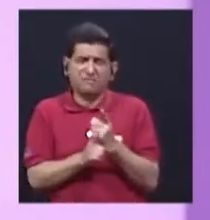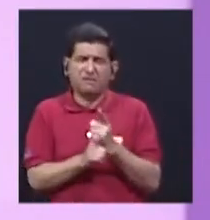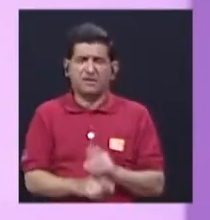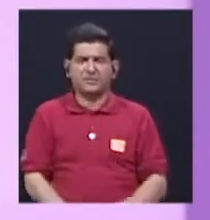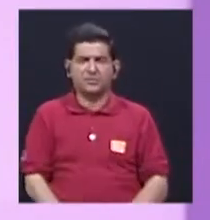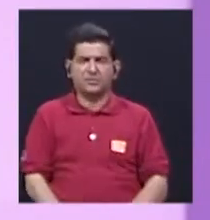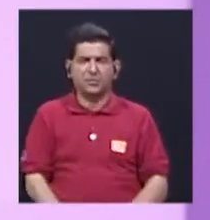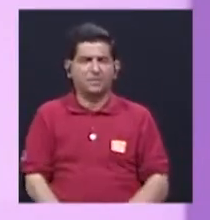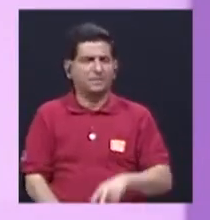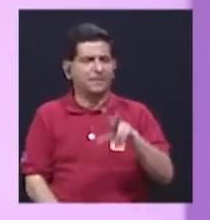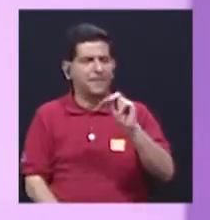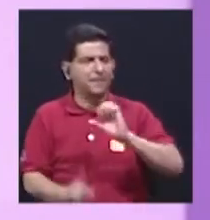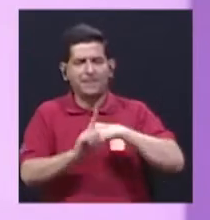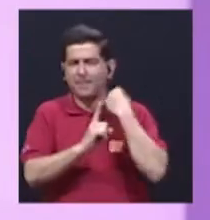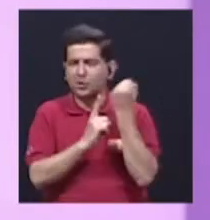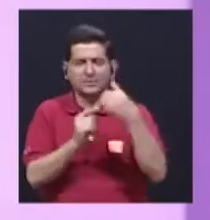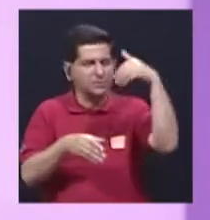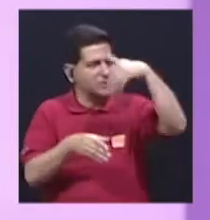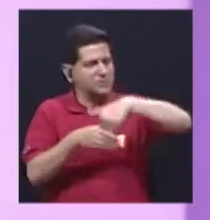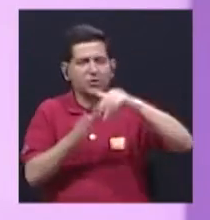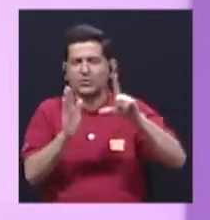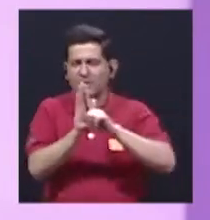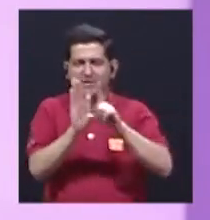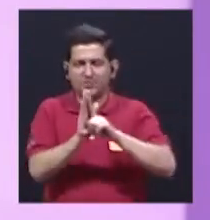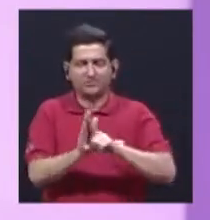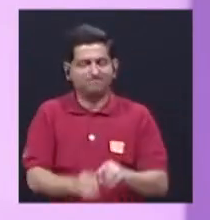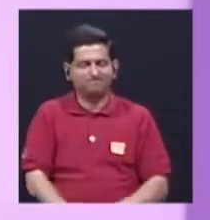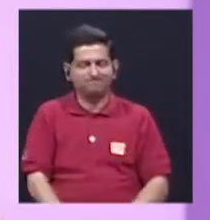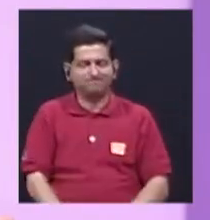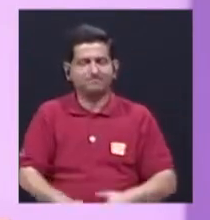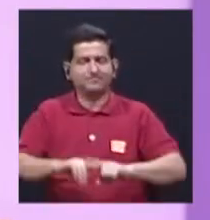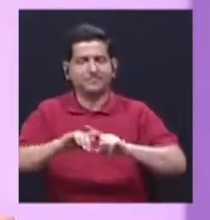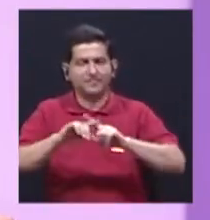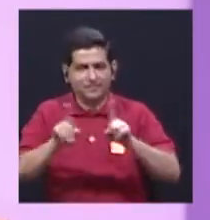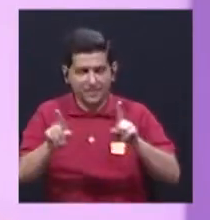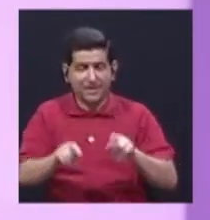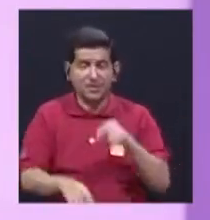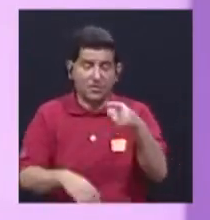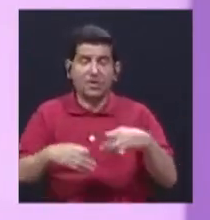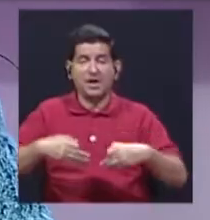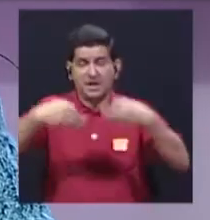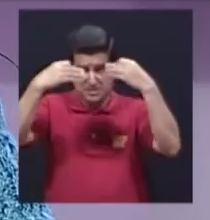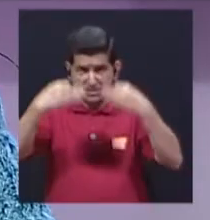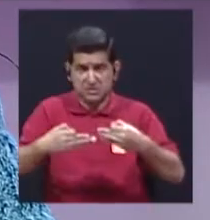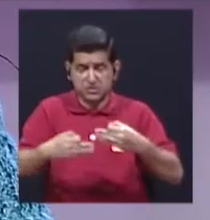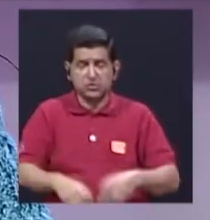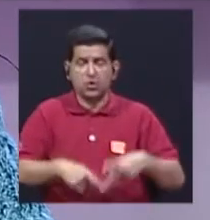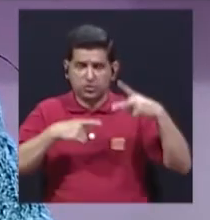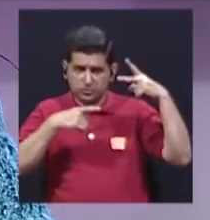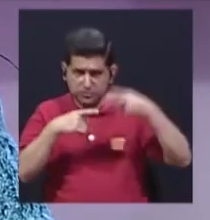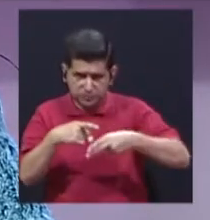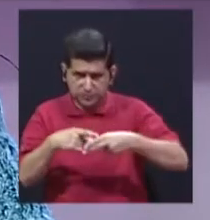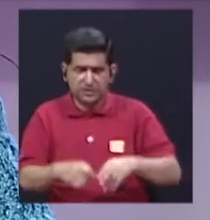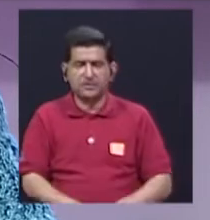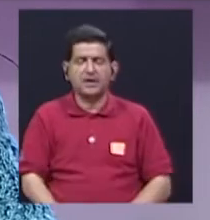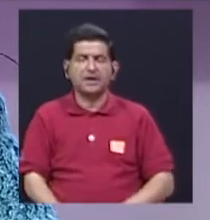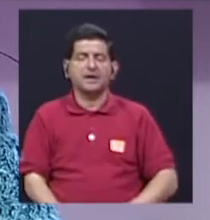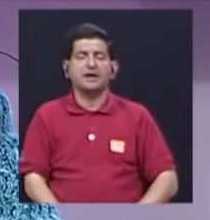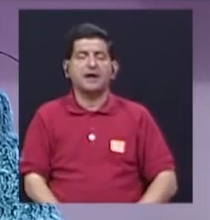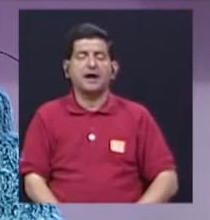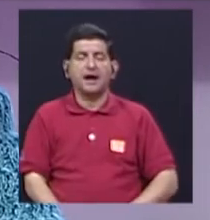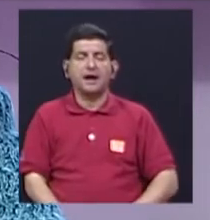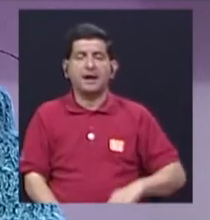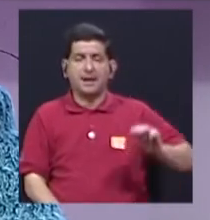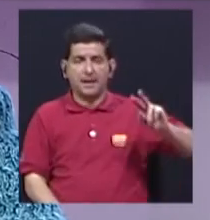¿No debió haber estado eso en la ley? Creemos que no. Ahora, si él decide destituir a don Alan y a doña